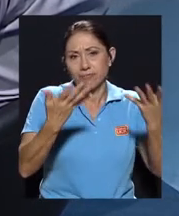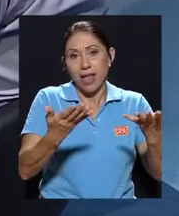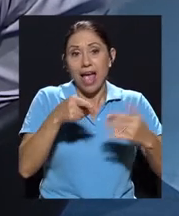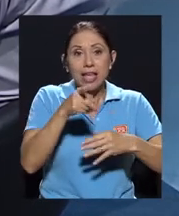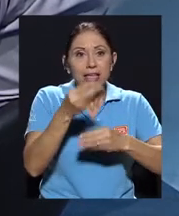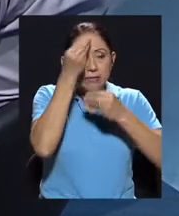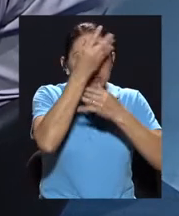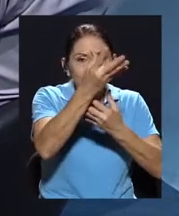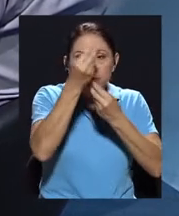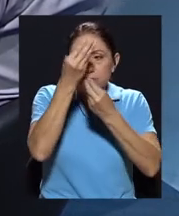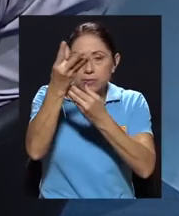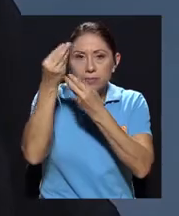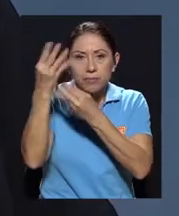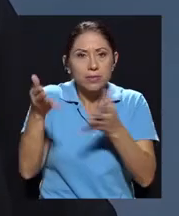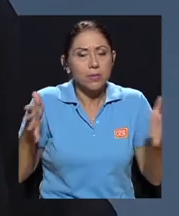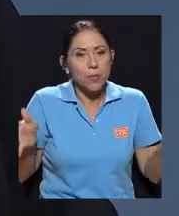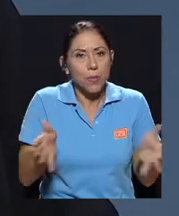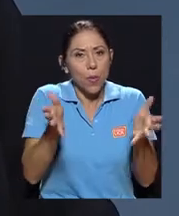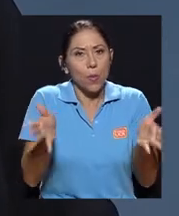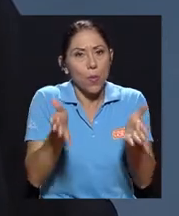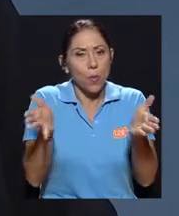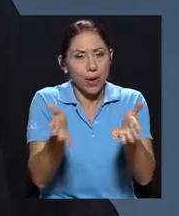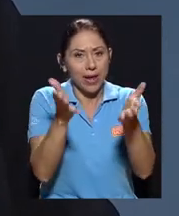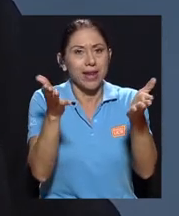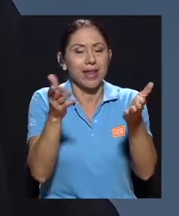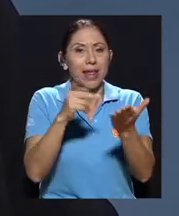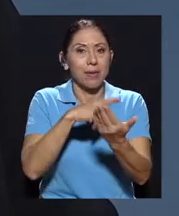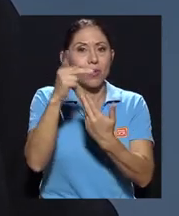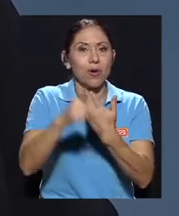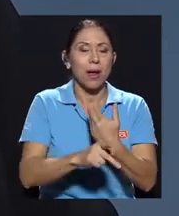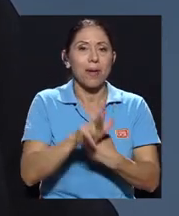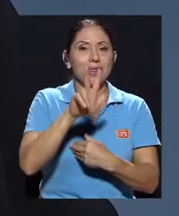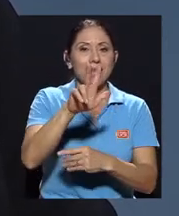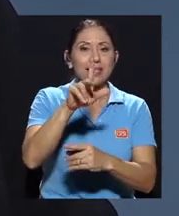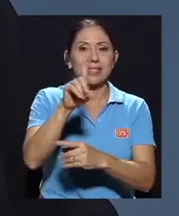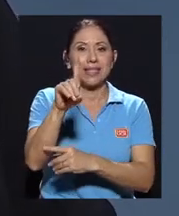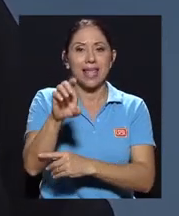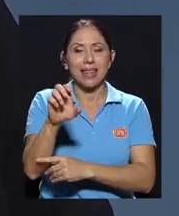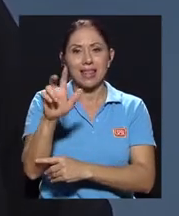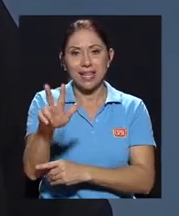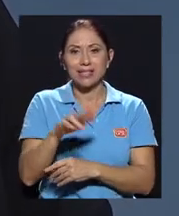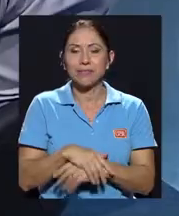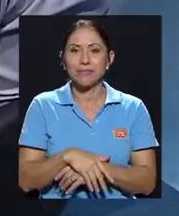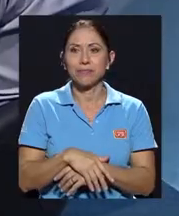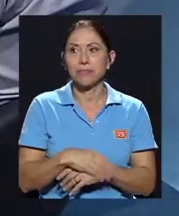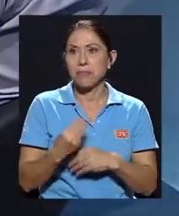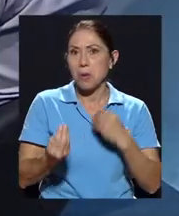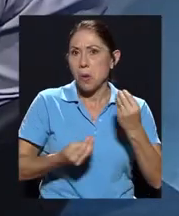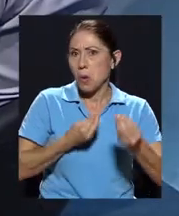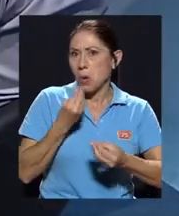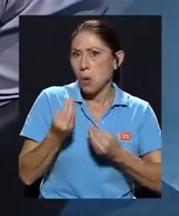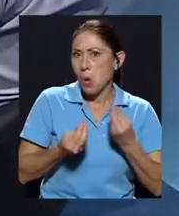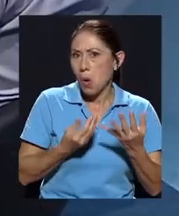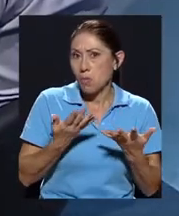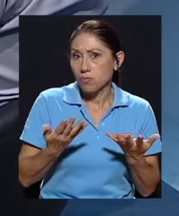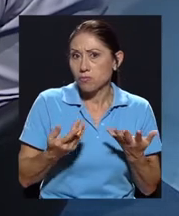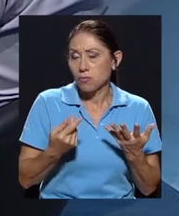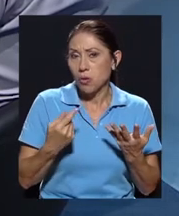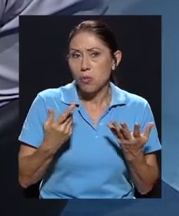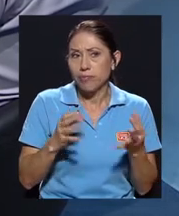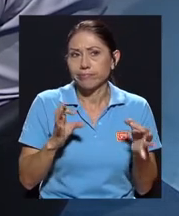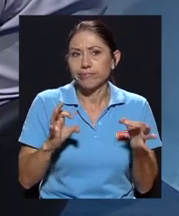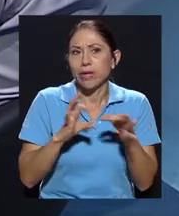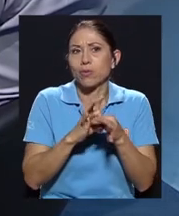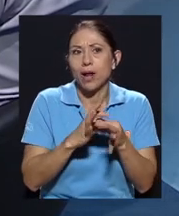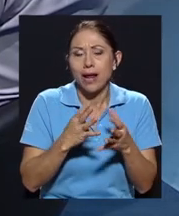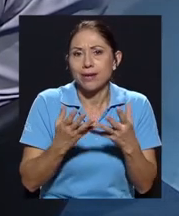promover, o se está promoviendo el programa de 3 de 3. ¿Cómo vincular tal vez el cine a eso? Porque tenemos una audiencia que dice, bueno, ¿cómo